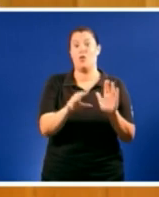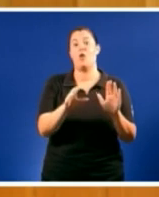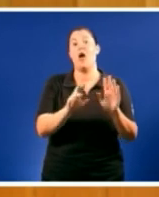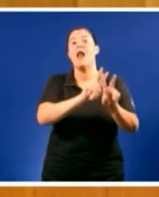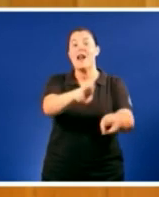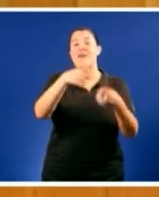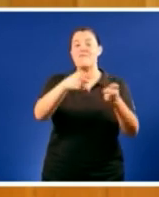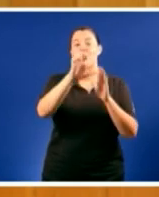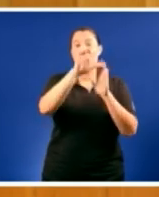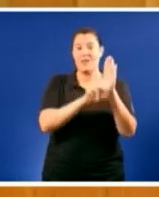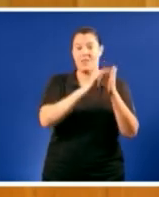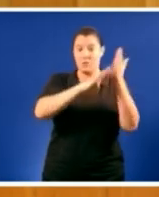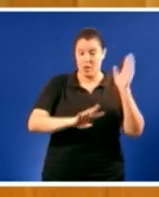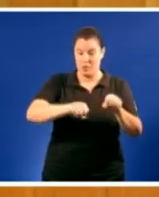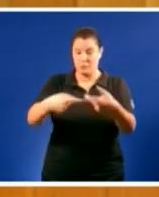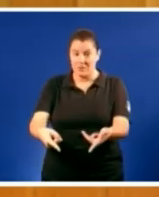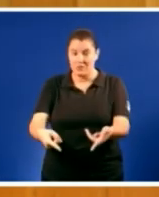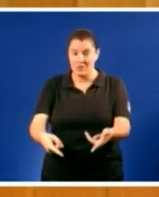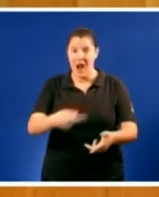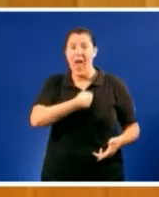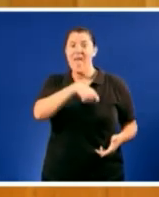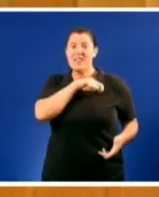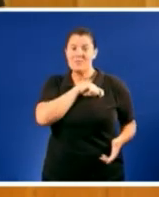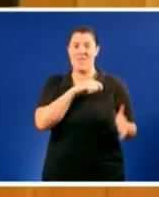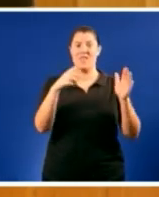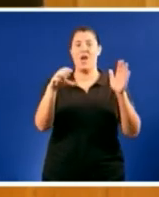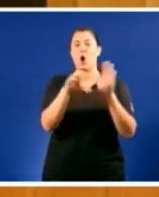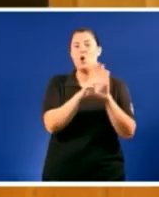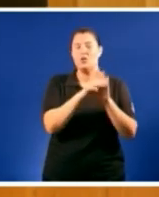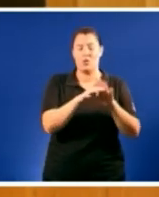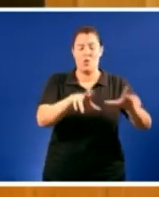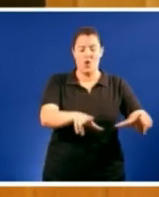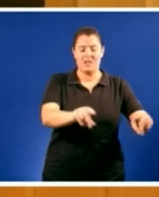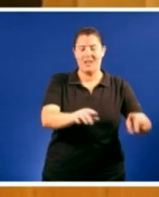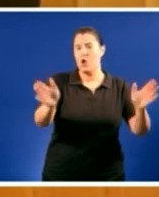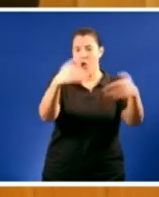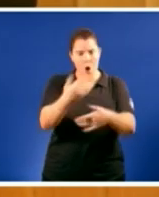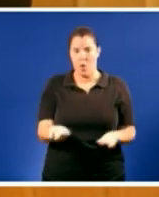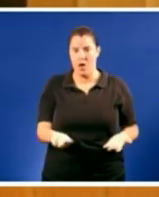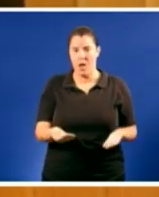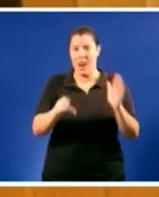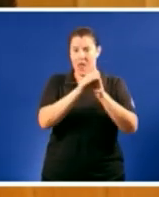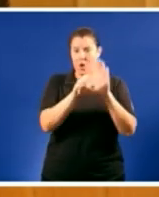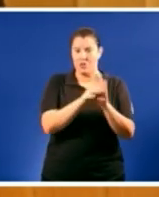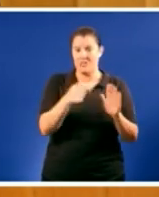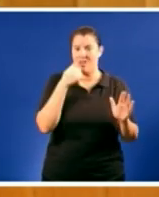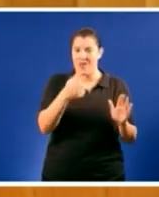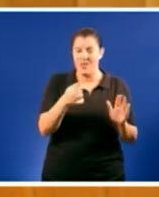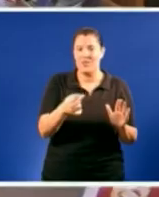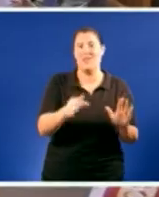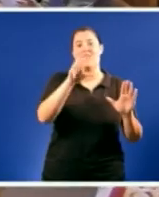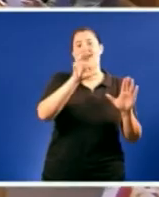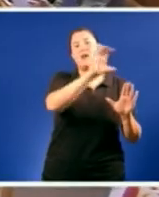España carece de Constitución territorial A Carta Magna estableceu a integración das nacionalidades no Estado